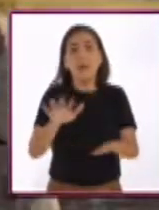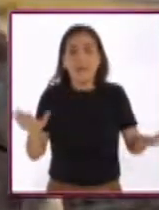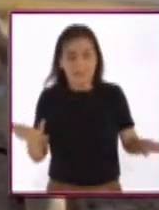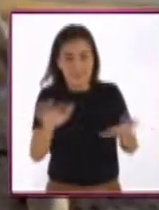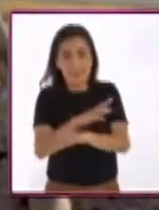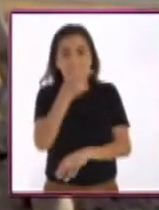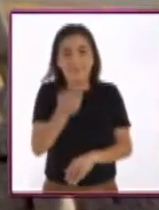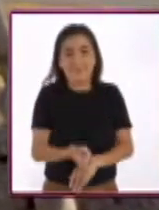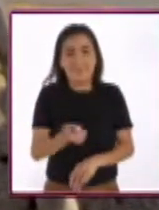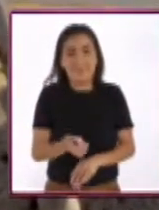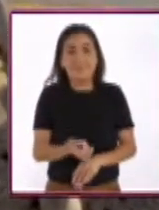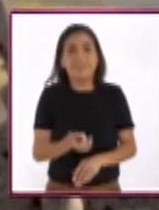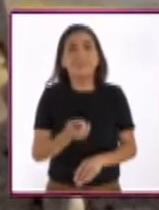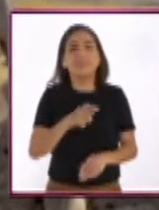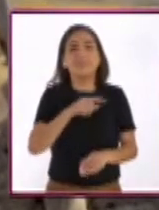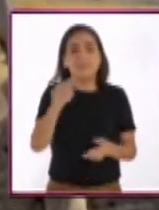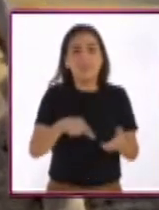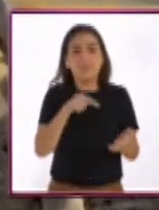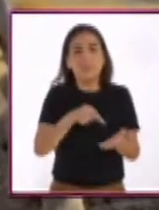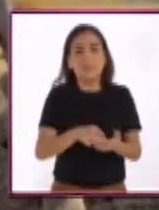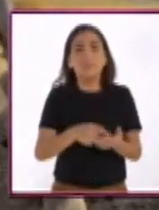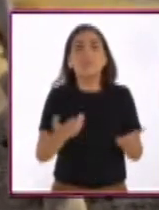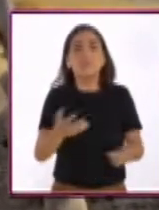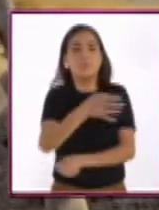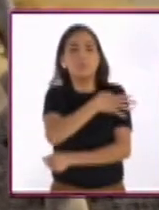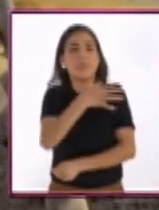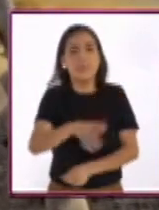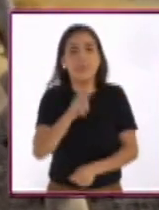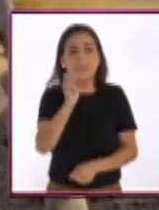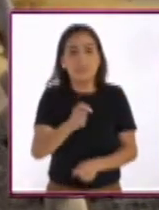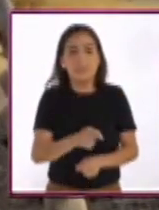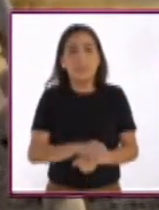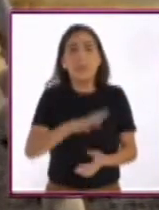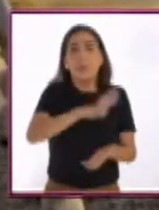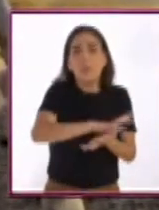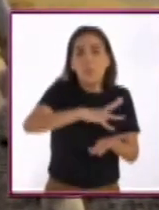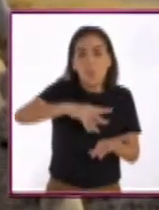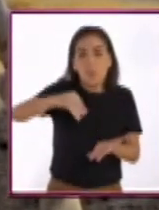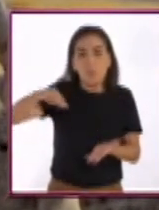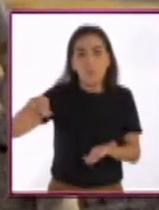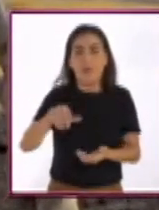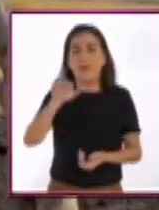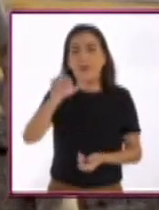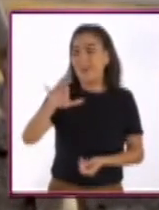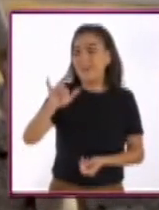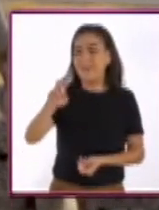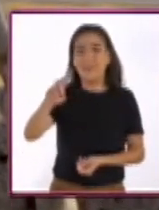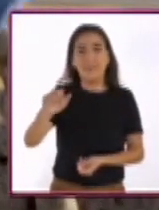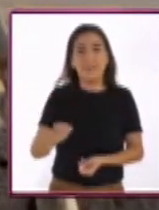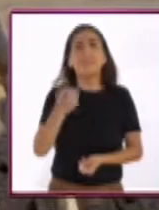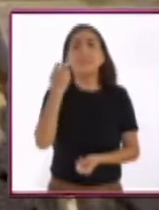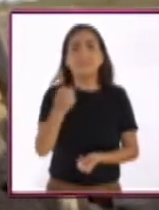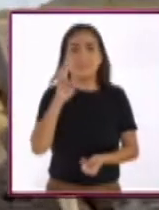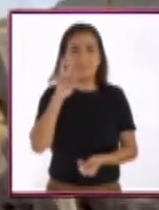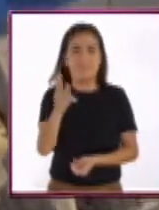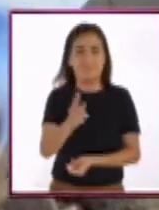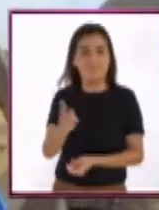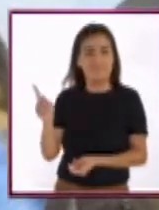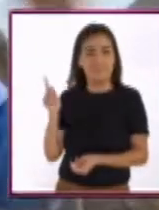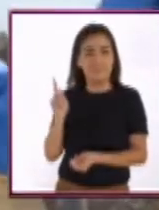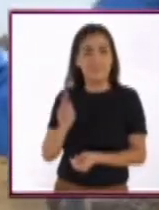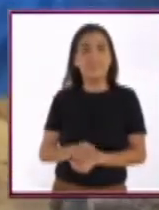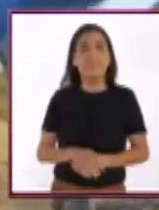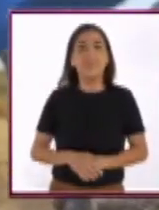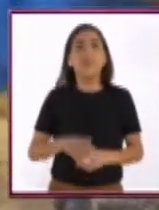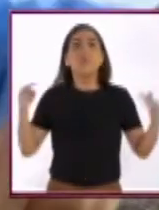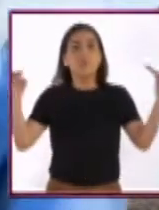elementos de cambio más importantes en el desierto sonorense, y en general son las áreas de México, es justamente